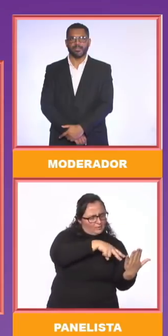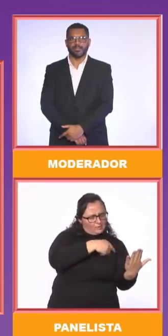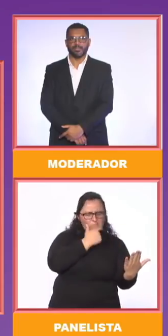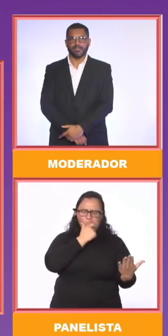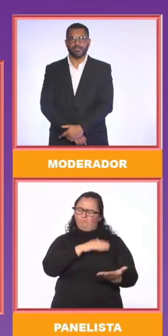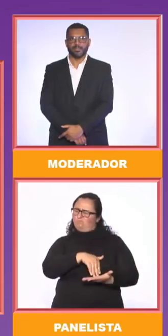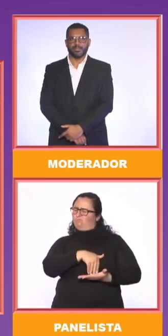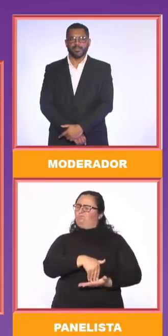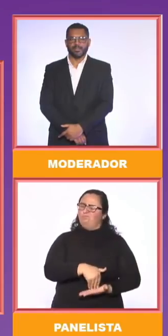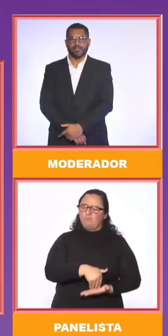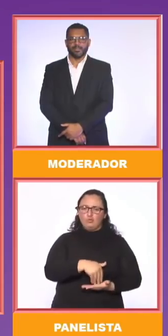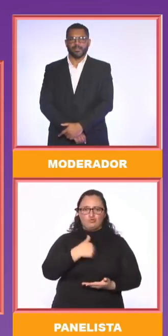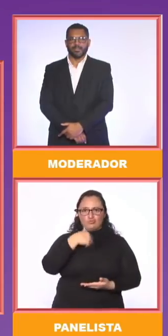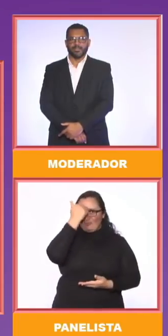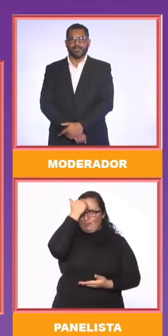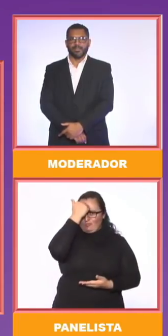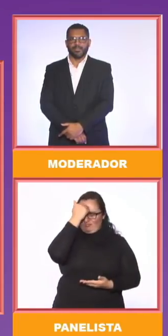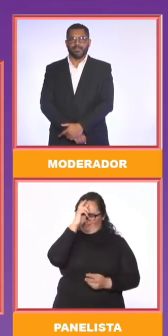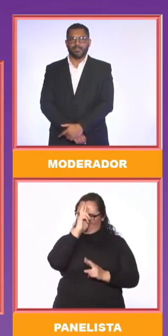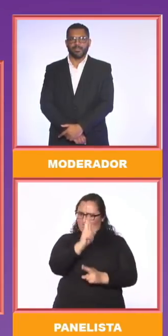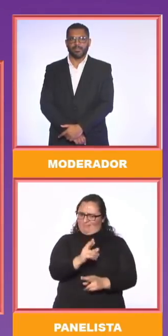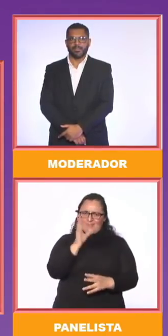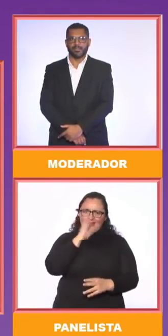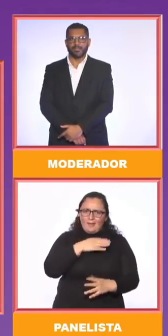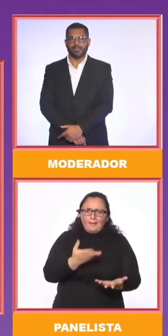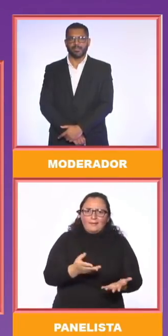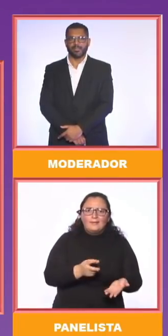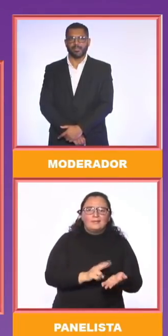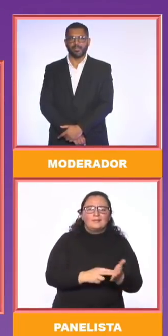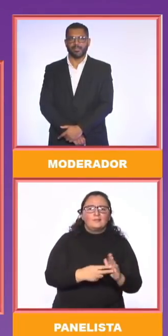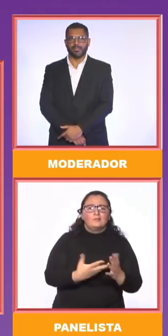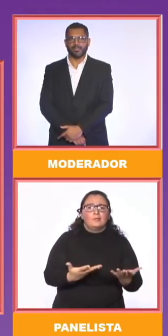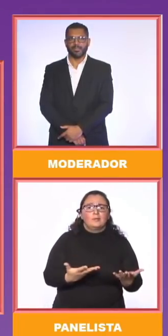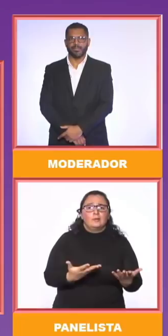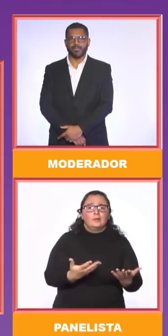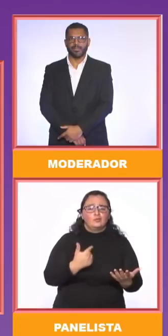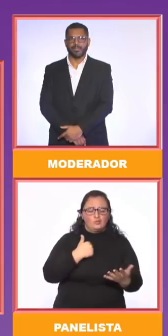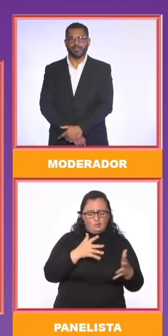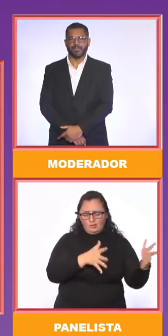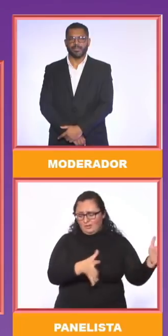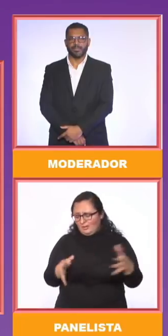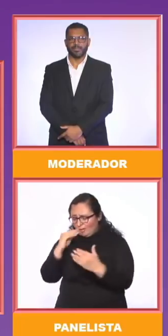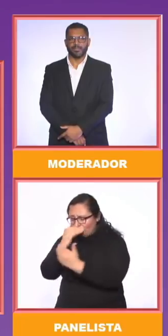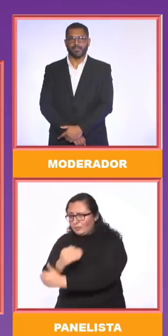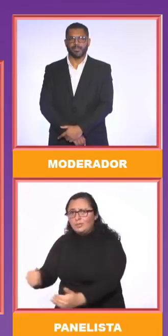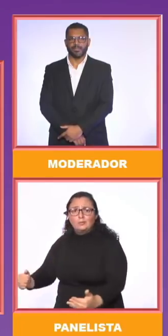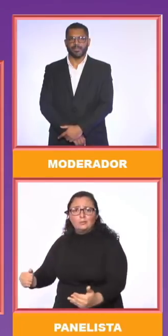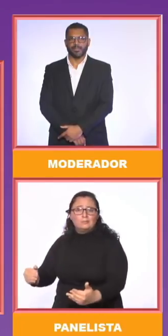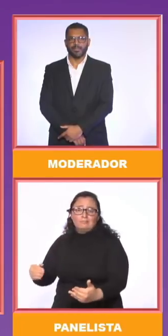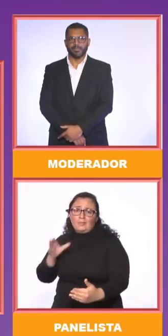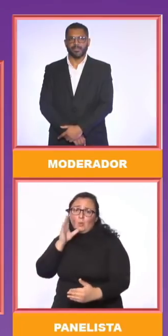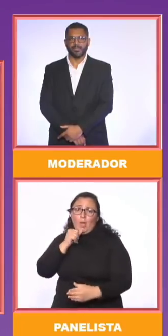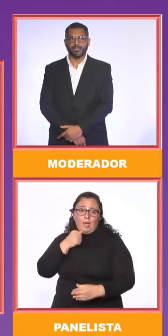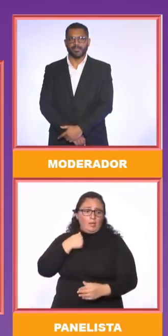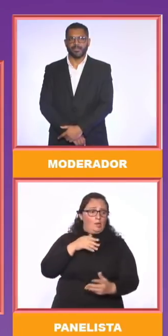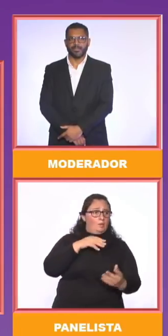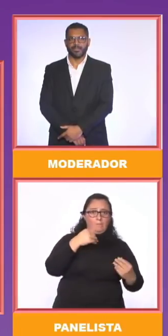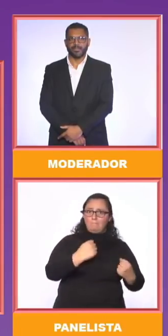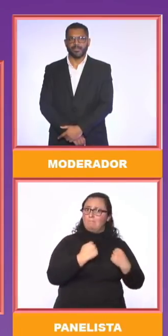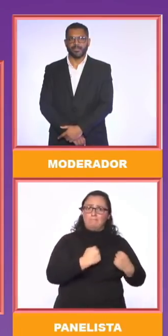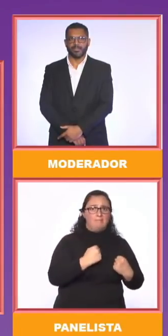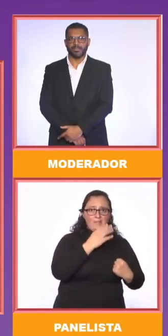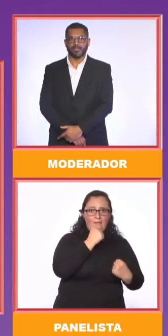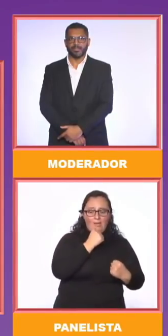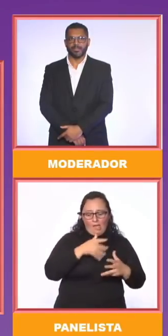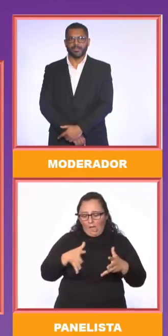respetan al otro, pues los niños tampoco. Entonces, necesitamos un trabajo muy fuerte. Hay que repensar